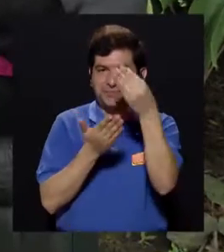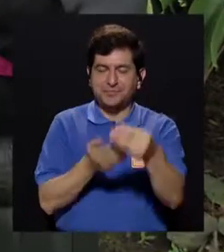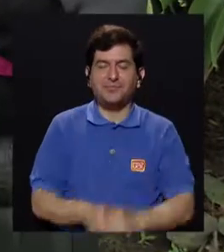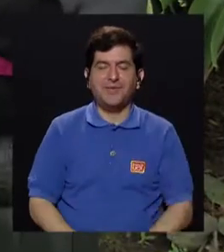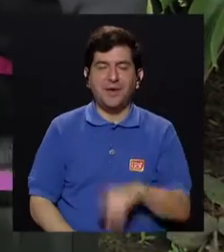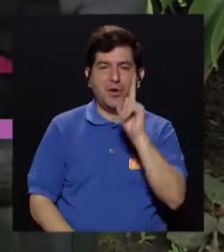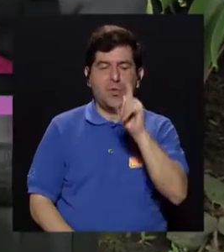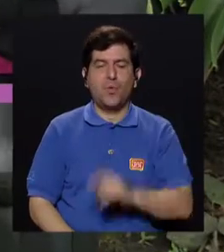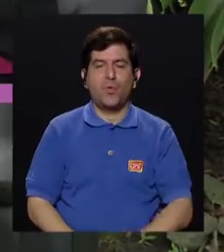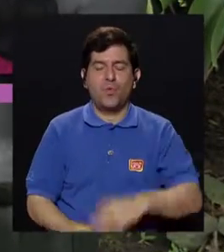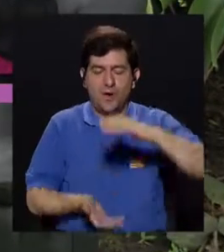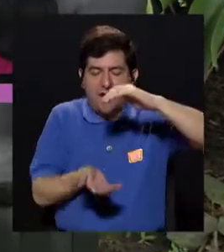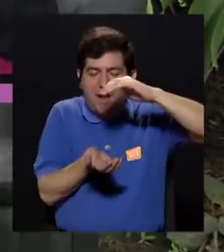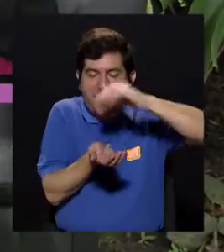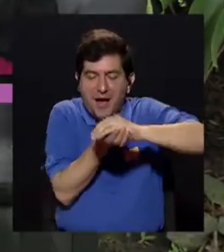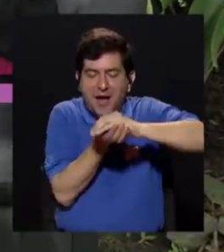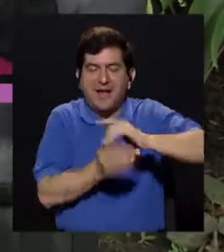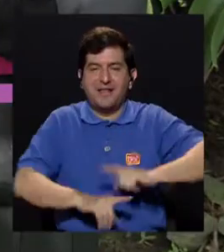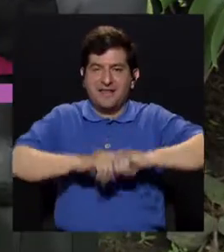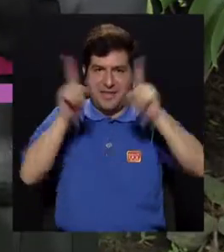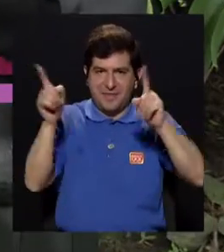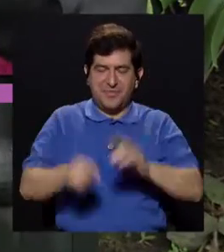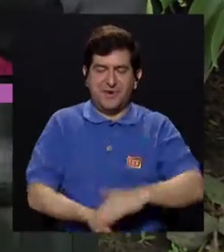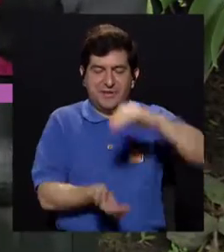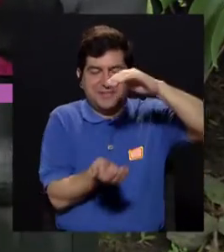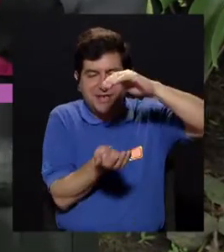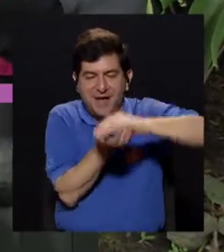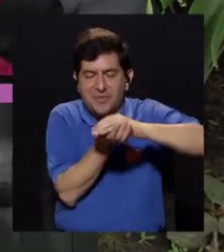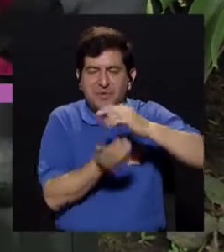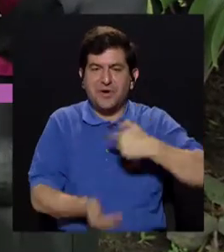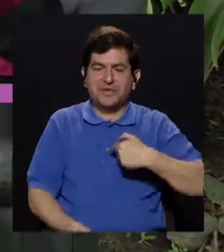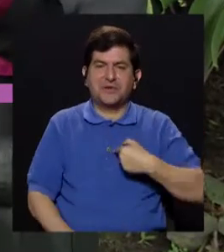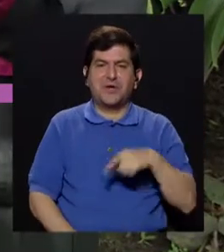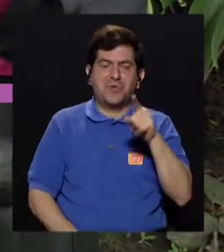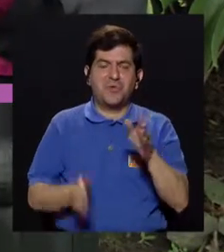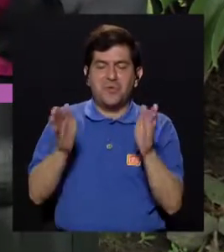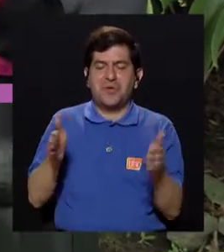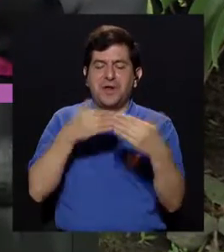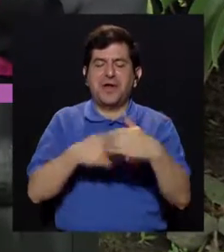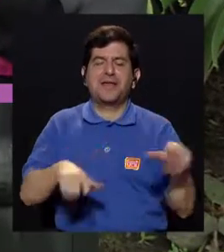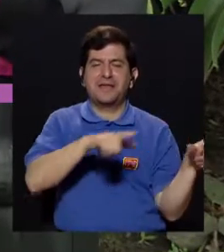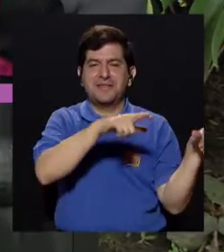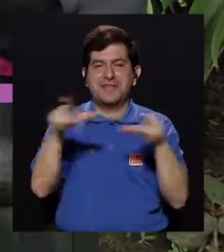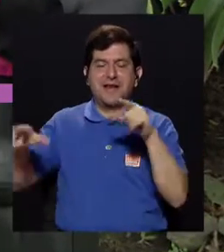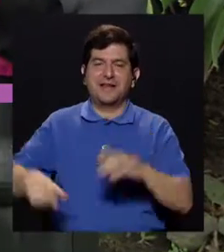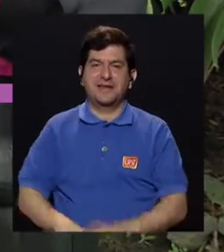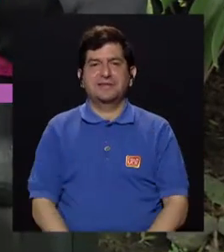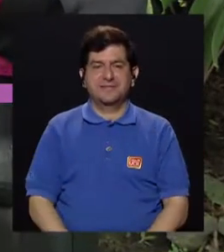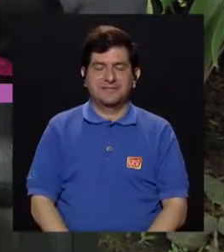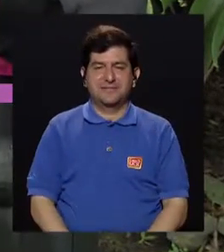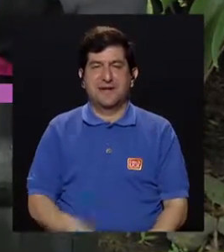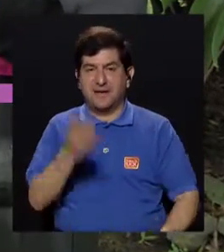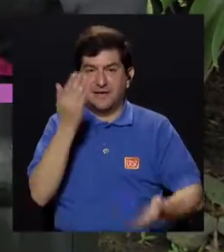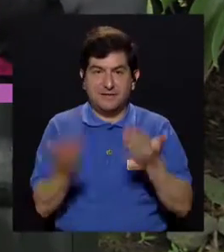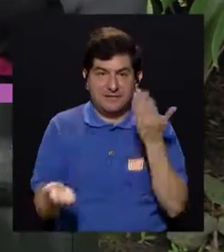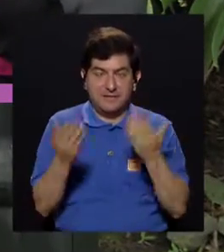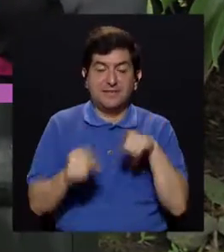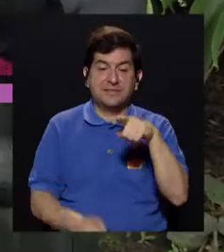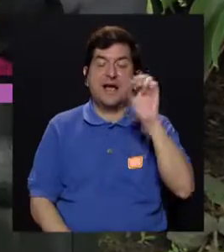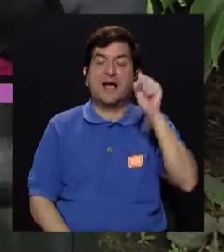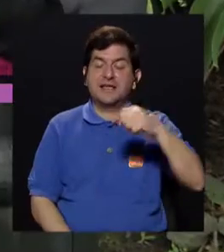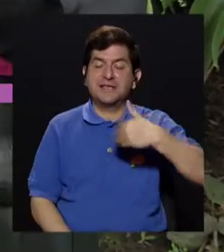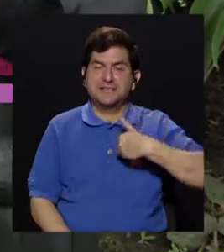compra una hamburguesa, veamos la diferencia, la hamburguesita que uno se lleva una cajita y ya viene lista y uno las pone a azar y todo,